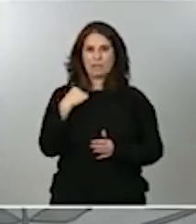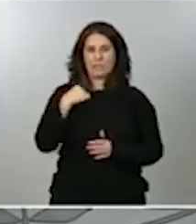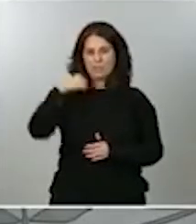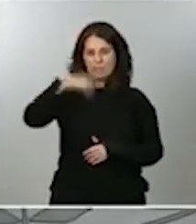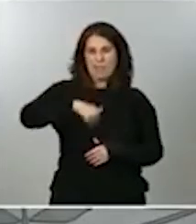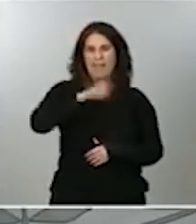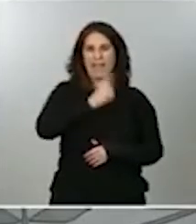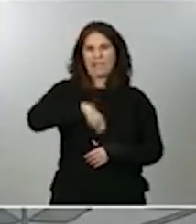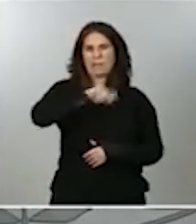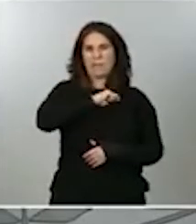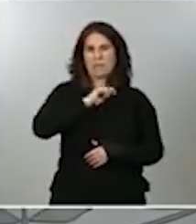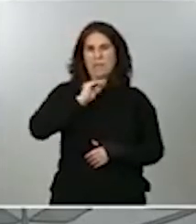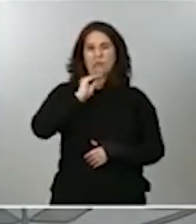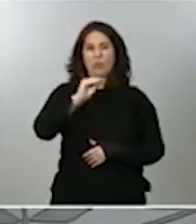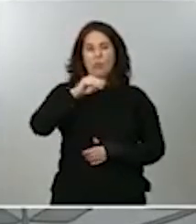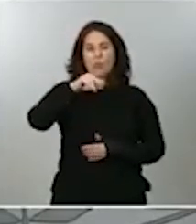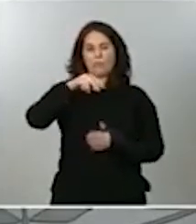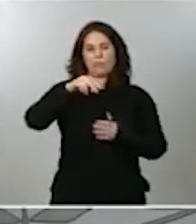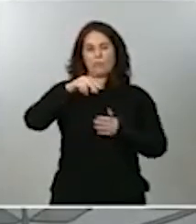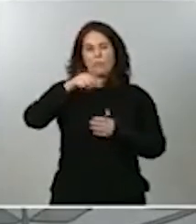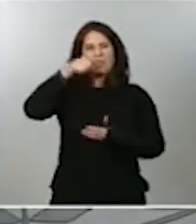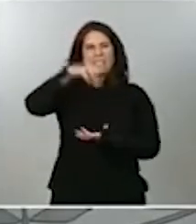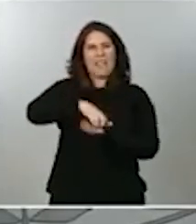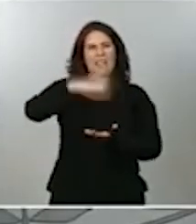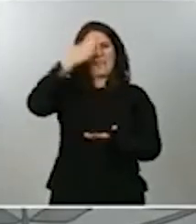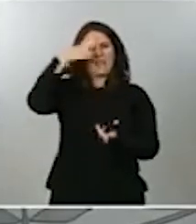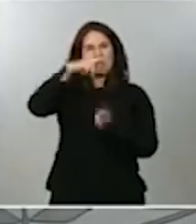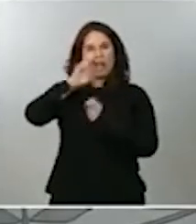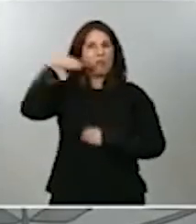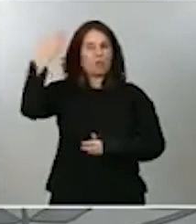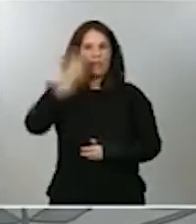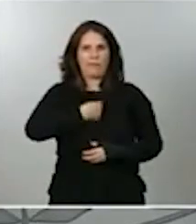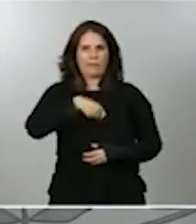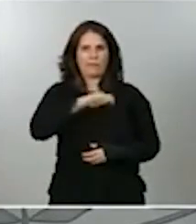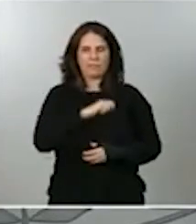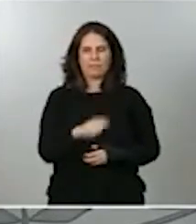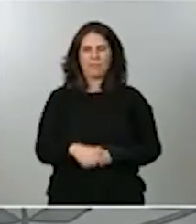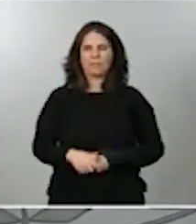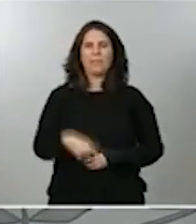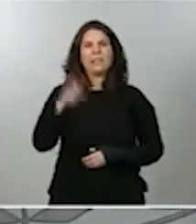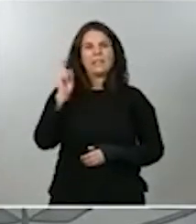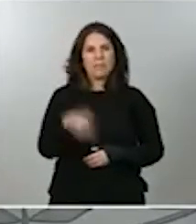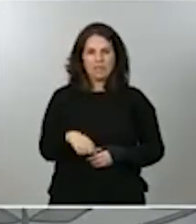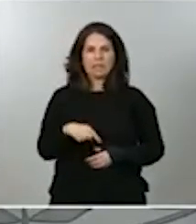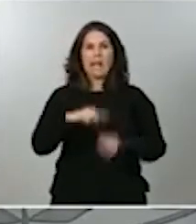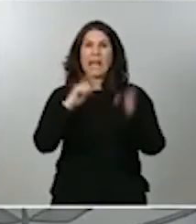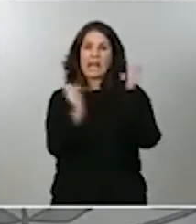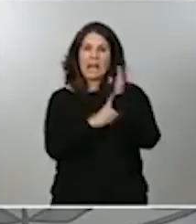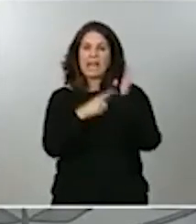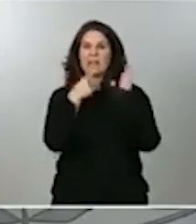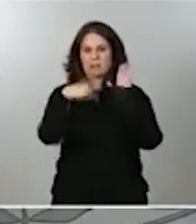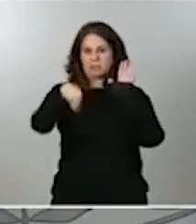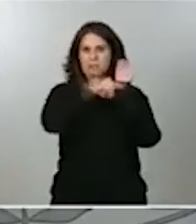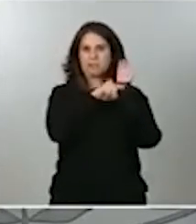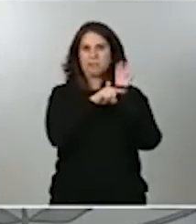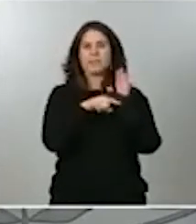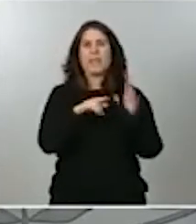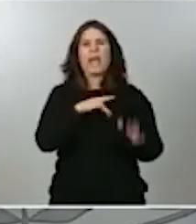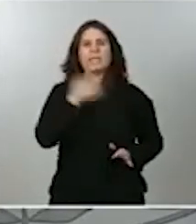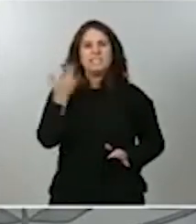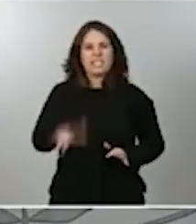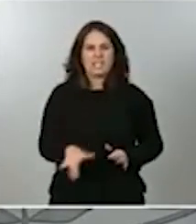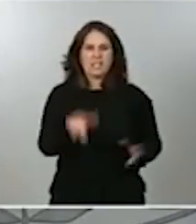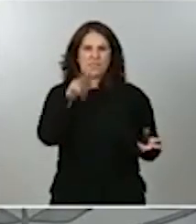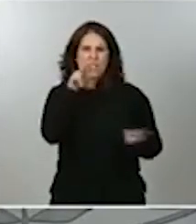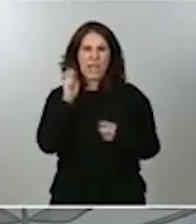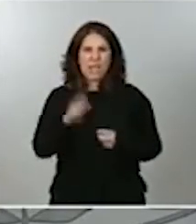fuera de España. En cuarto lugar, el anteproyecto contempla la provisión por ley de las llamadas amnistías fiscales. Como